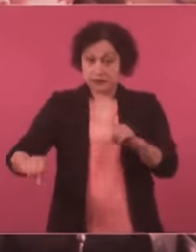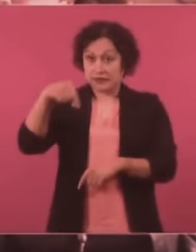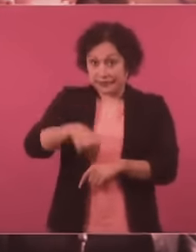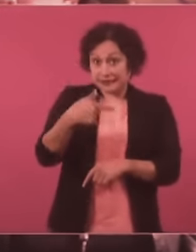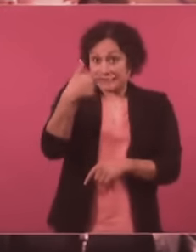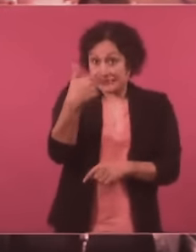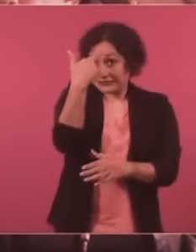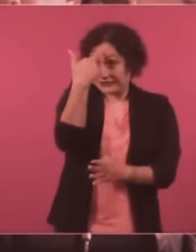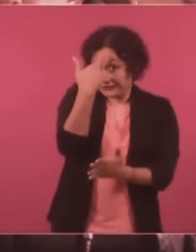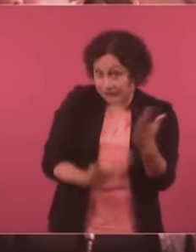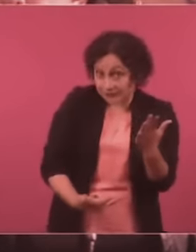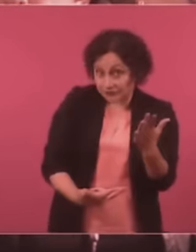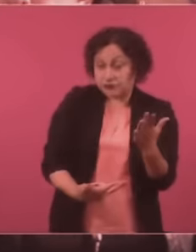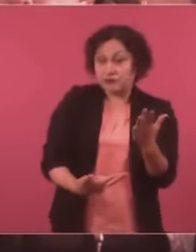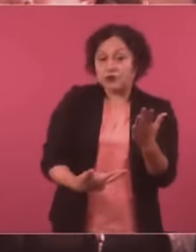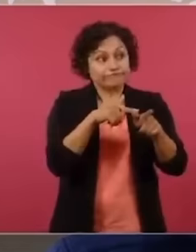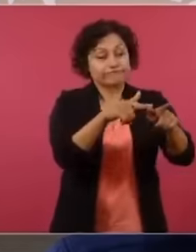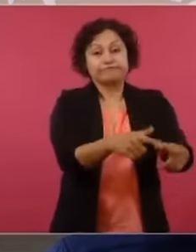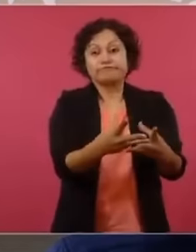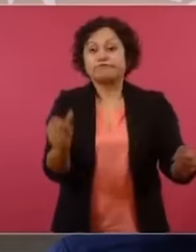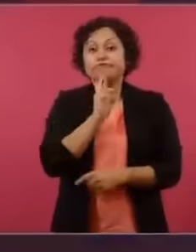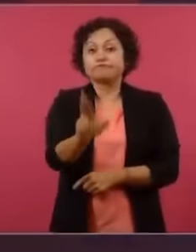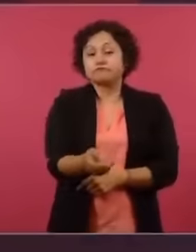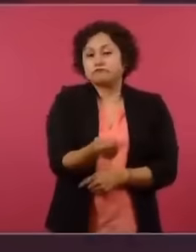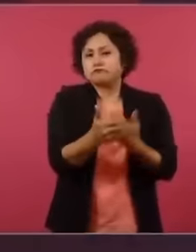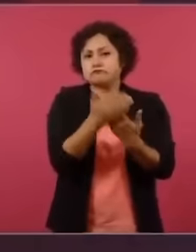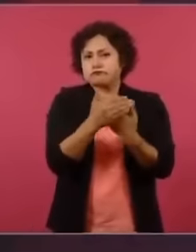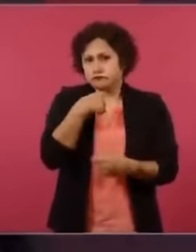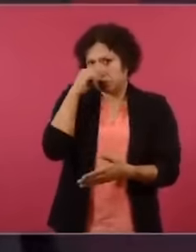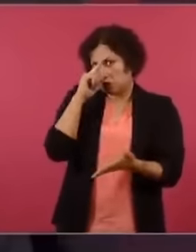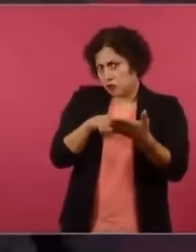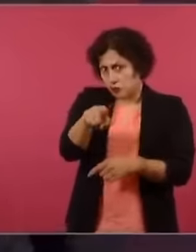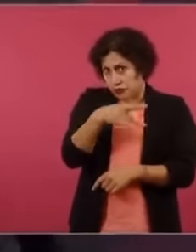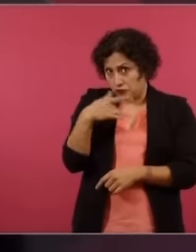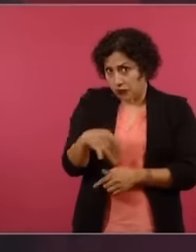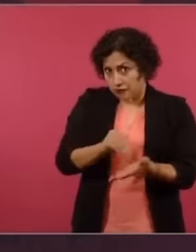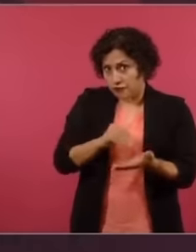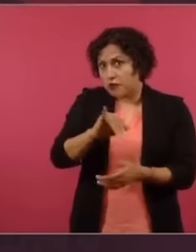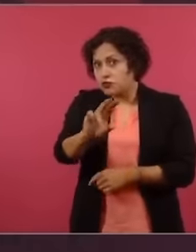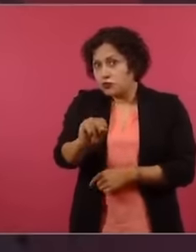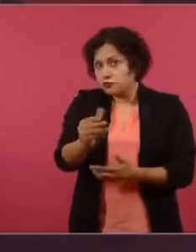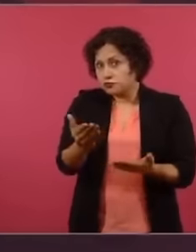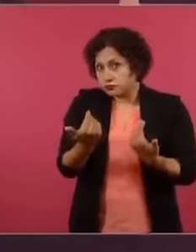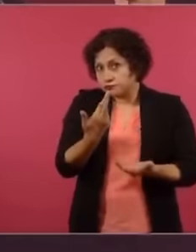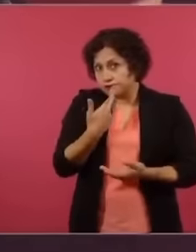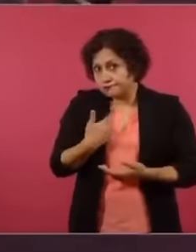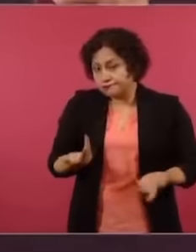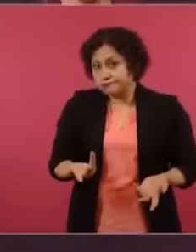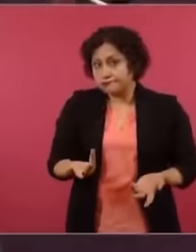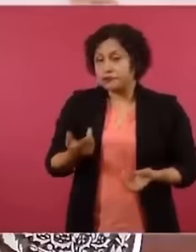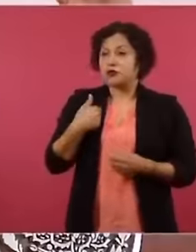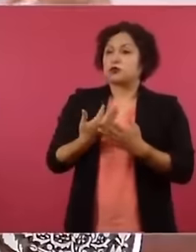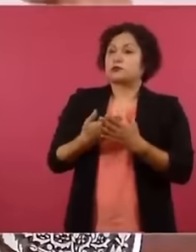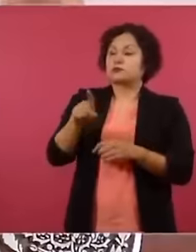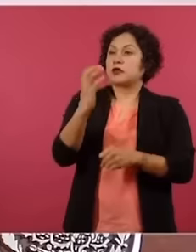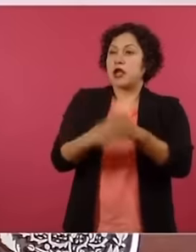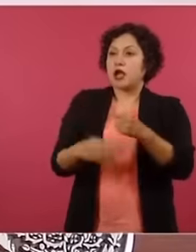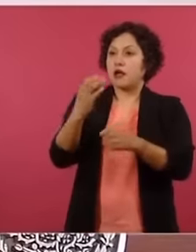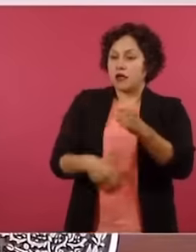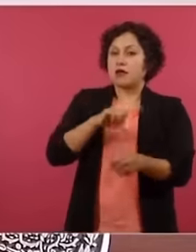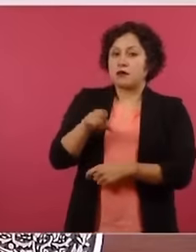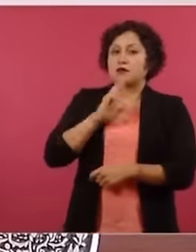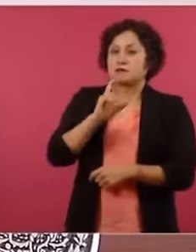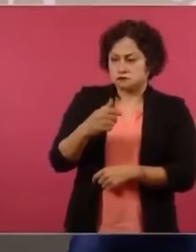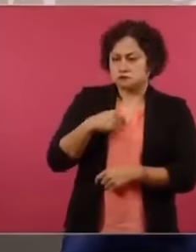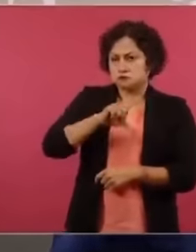siete se resuelven. Hay más del 90% de impunidad en México. Es pregunta. ¿Cómo se investiga el Estado? Estoy esperando que termine porque ya después se contestan.